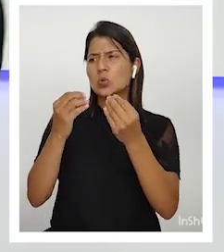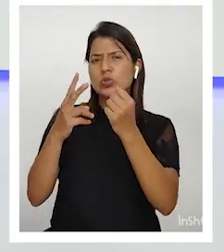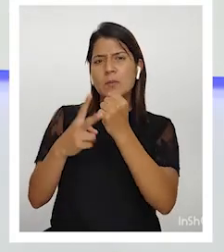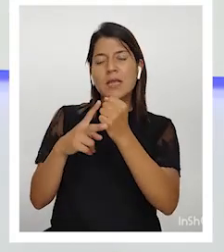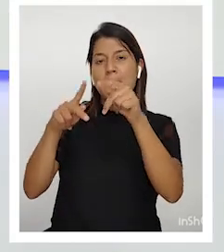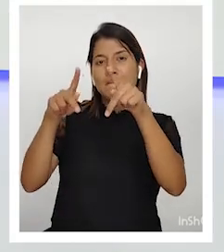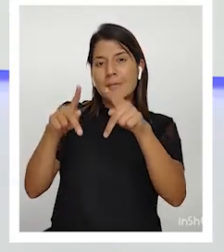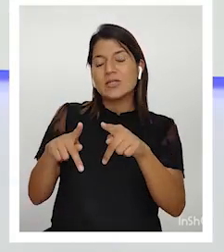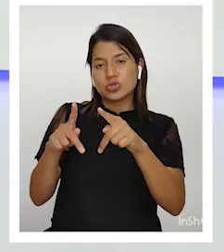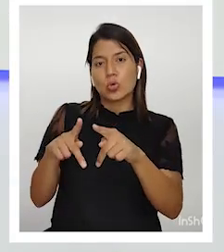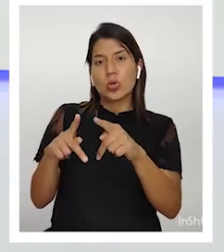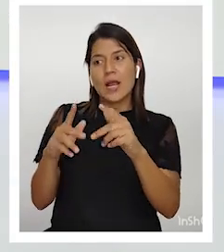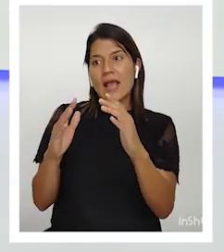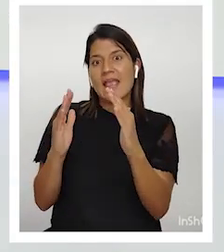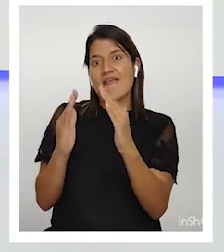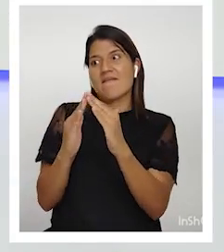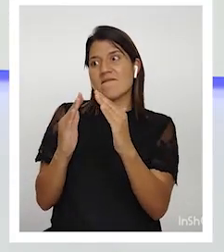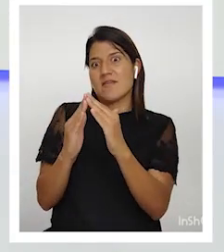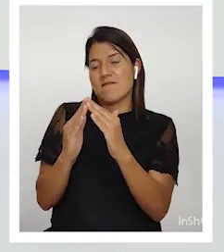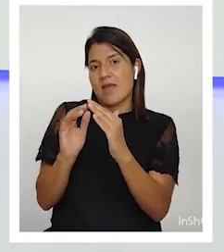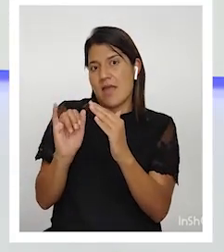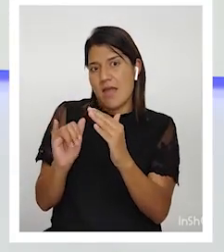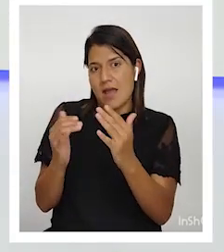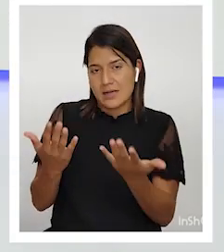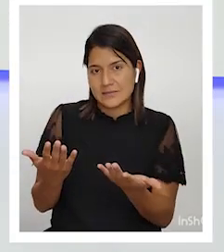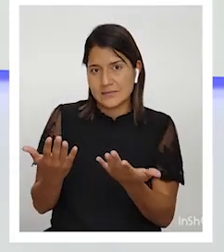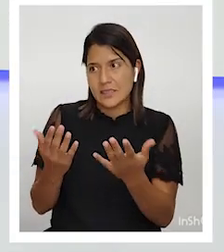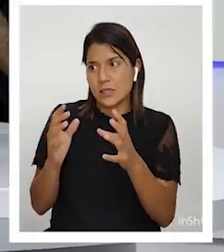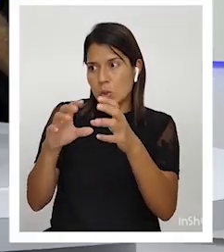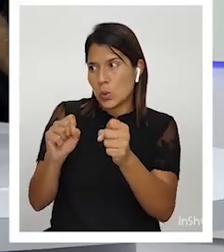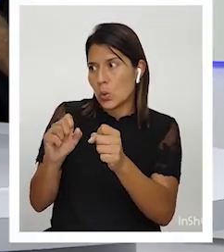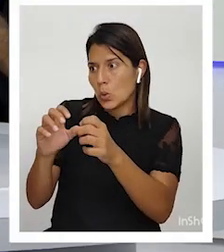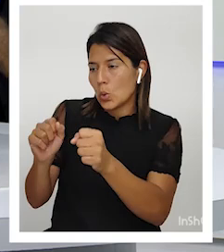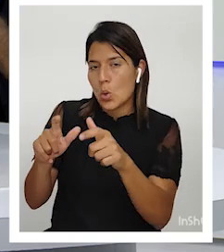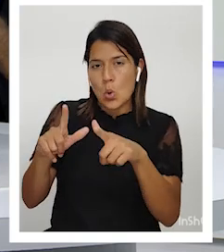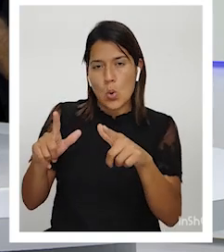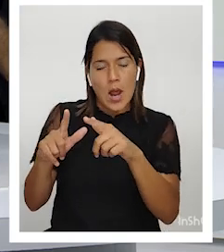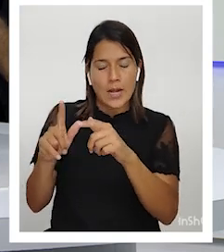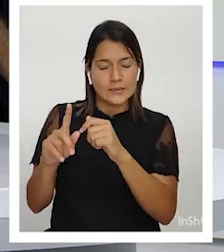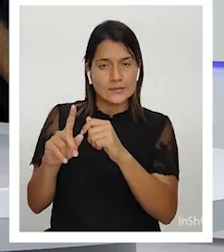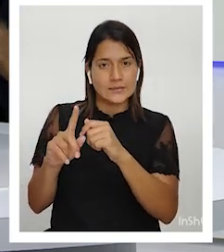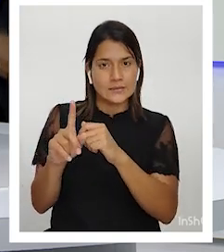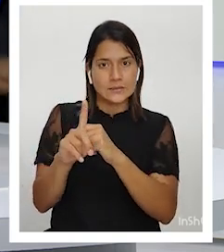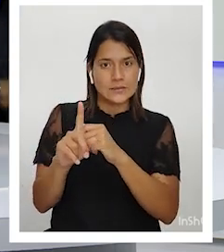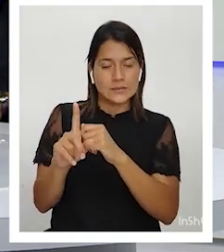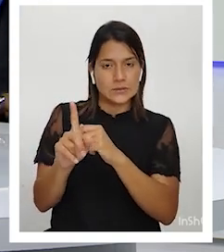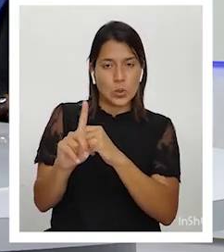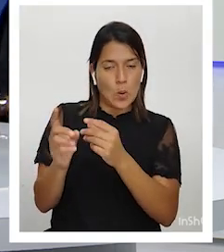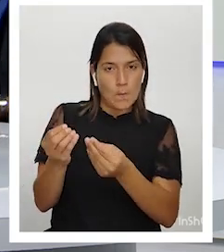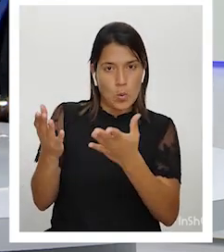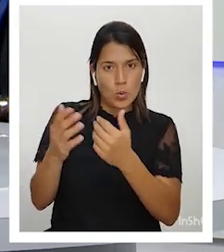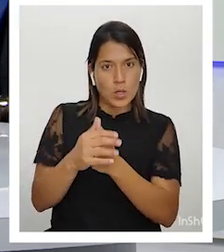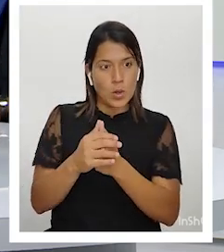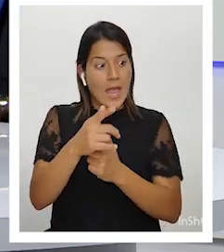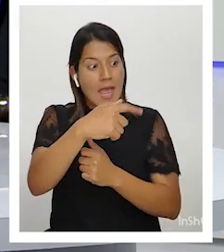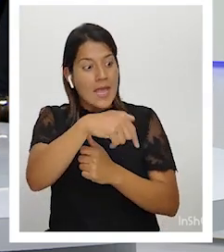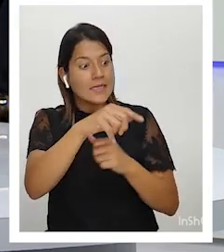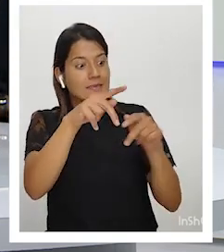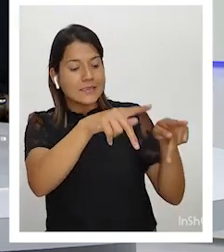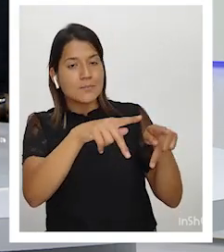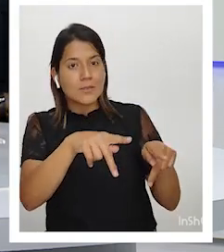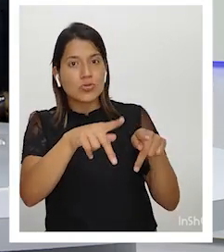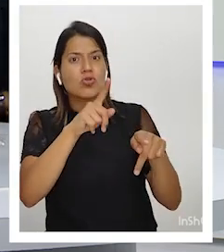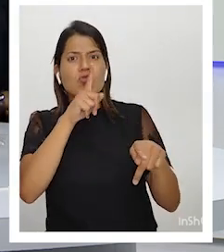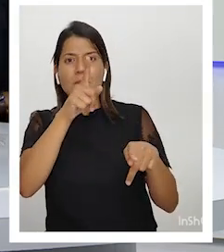que viven precisamente del precarismo. Era gente que realmente necesitaba. No, Gente de qué, pues, que había